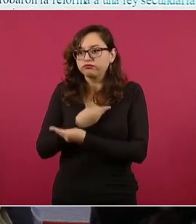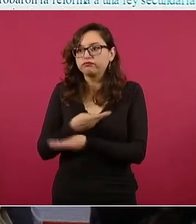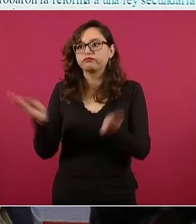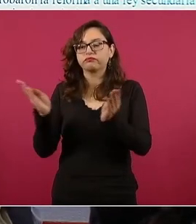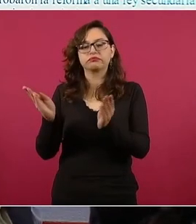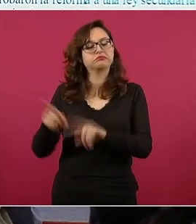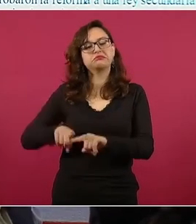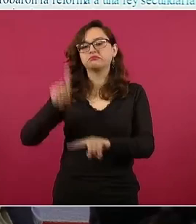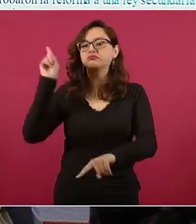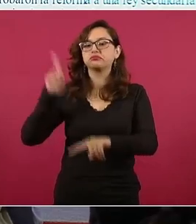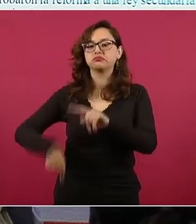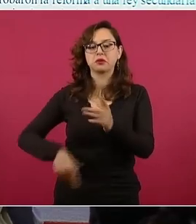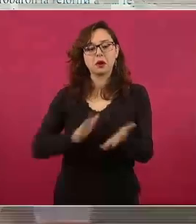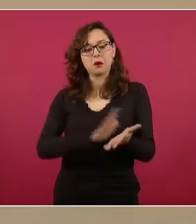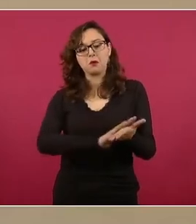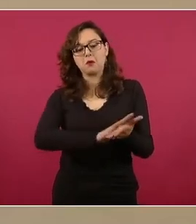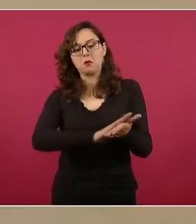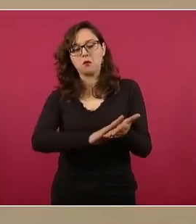banca y crédito.